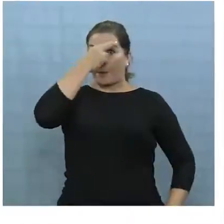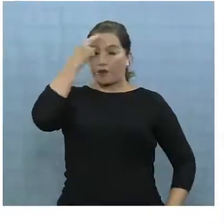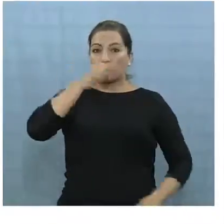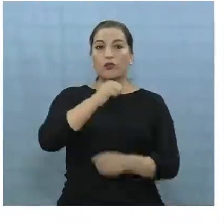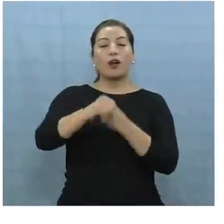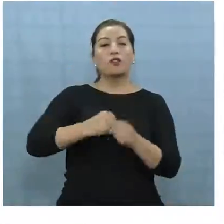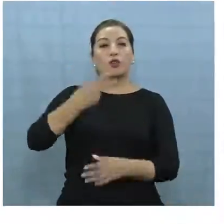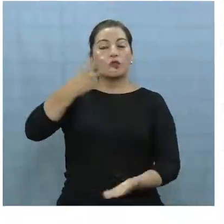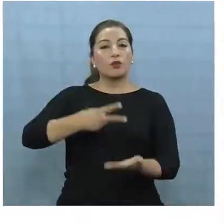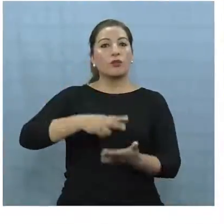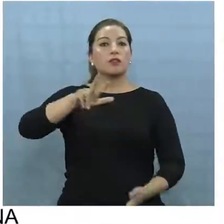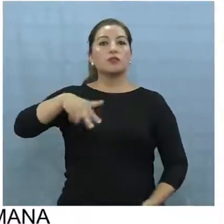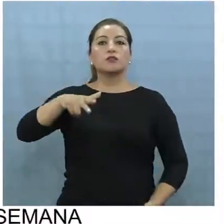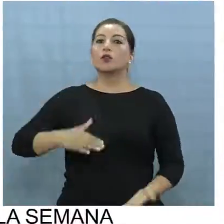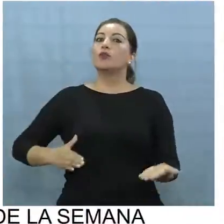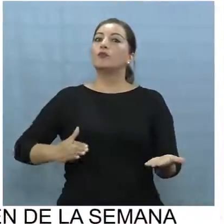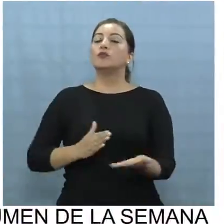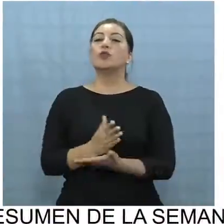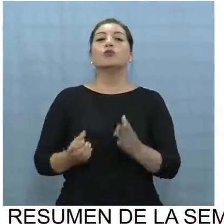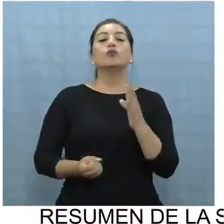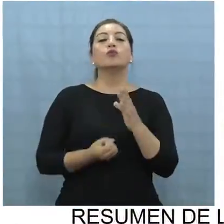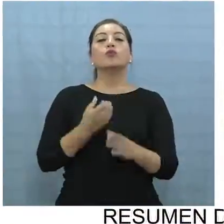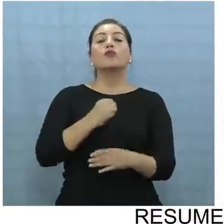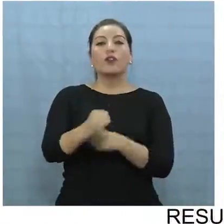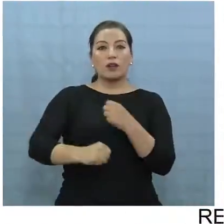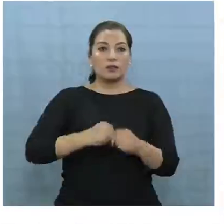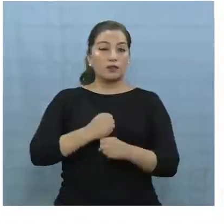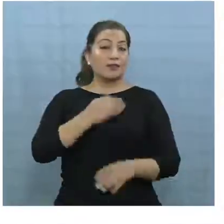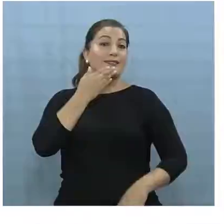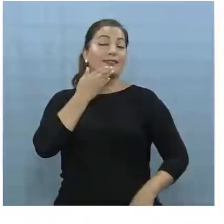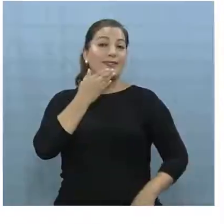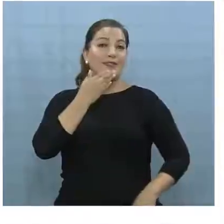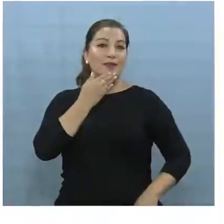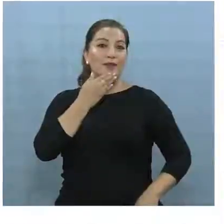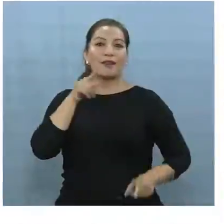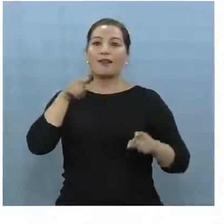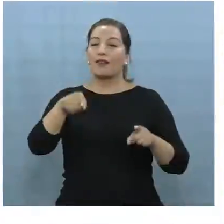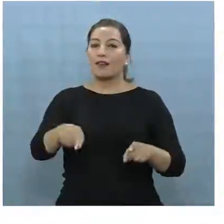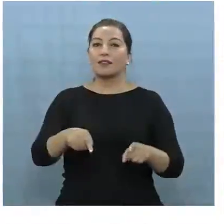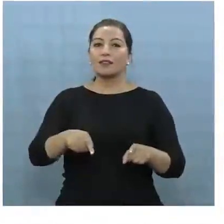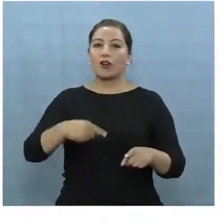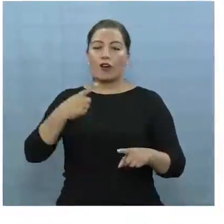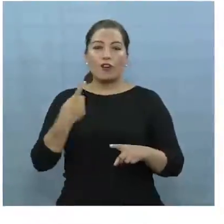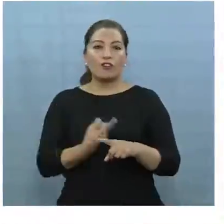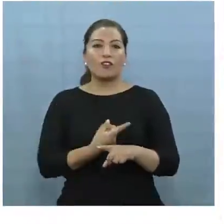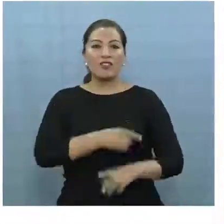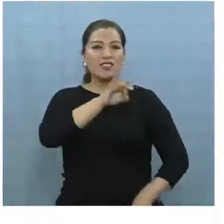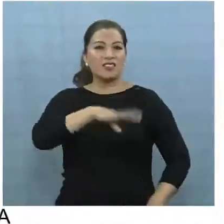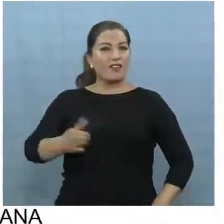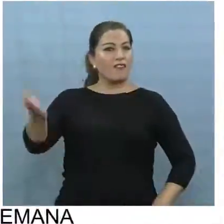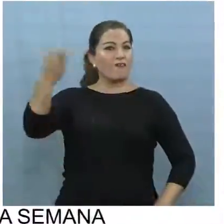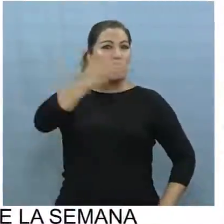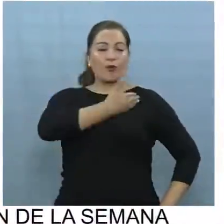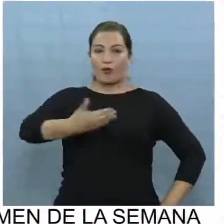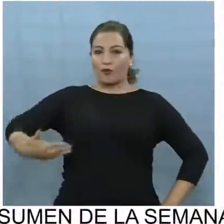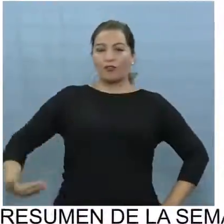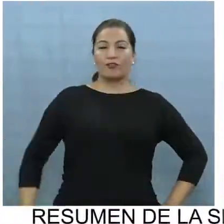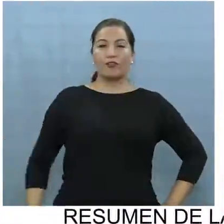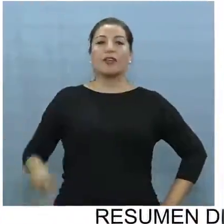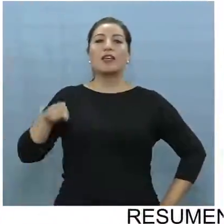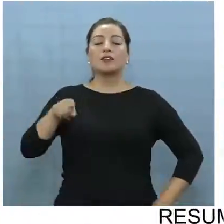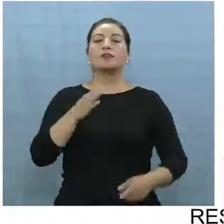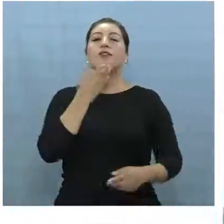Marzo del 2018 no solo será el inicio de un nuevo año productivo, sino también será el reestreno de Chile Vamos como gobierno